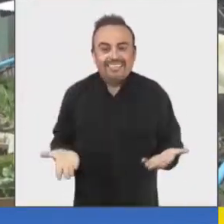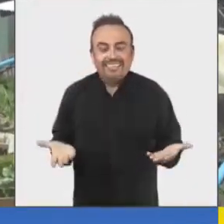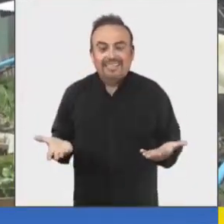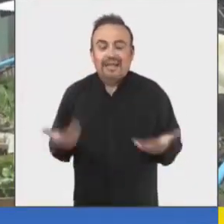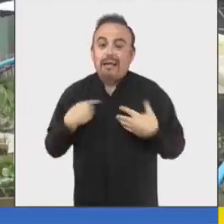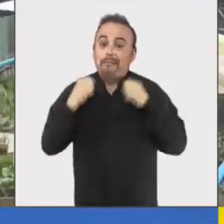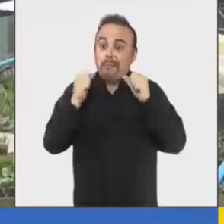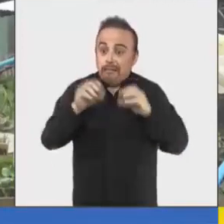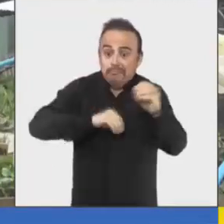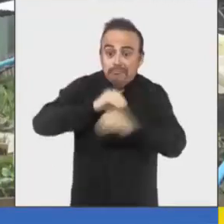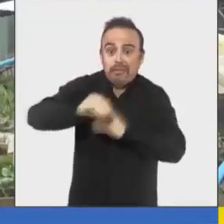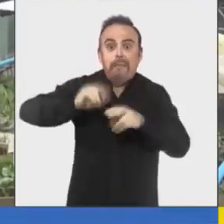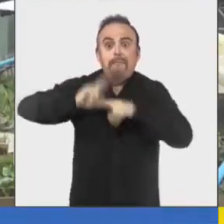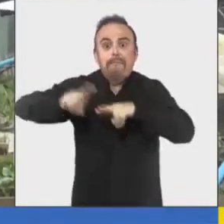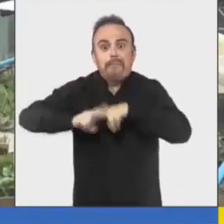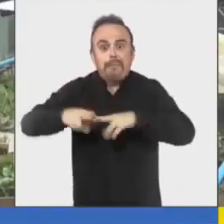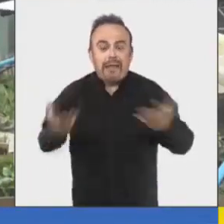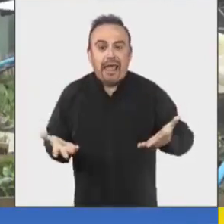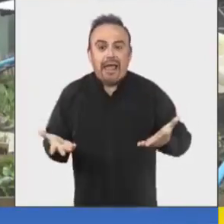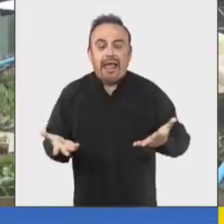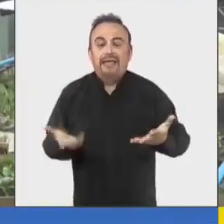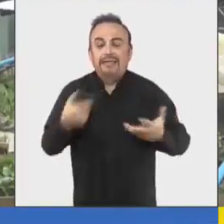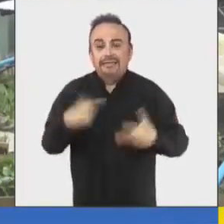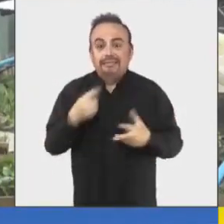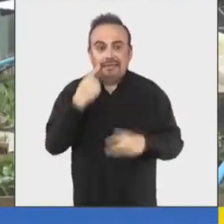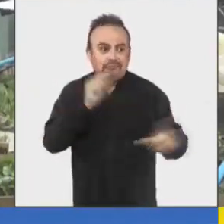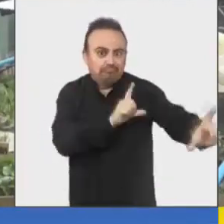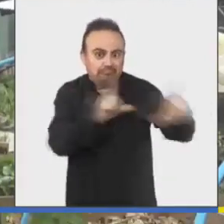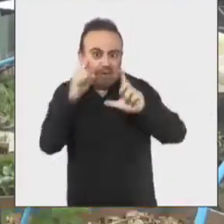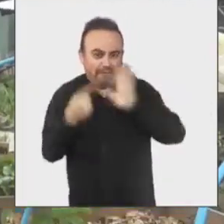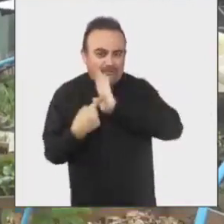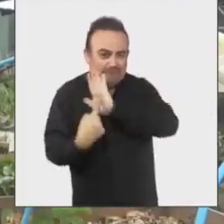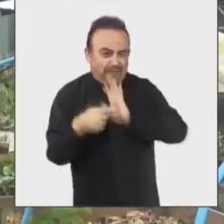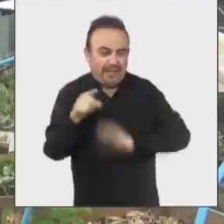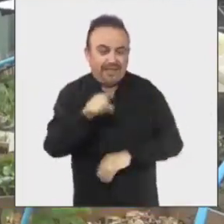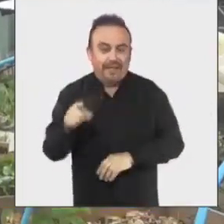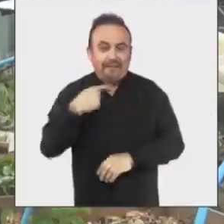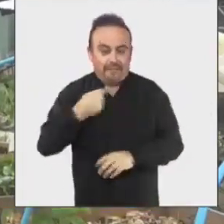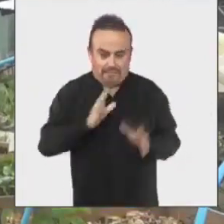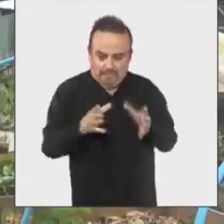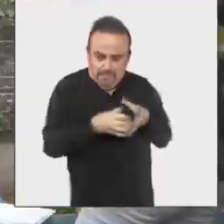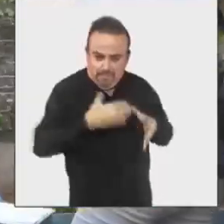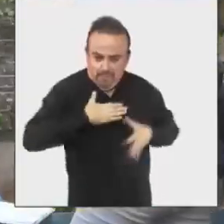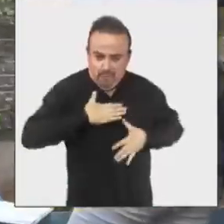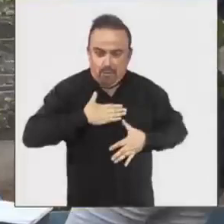preparar algo. Así que van a ver imágenes después a mi grupo.